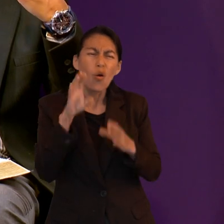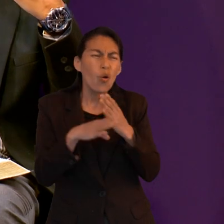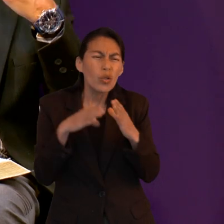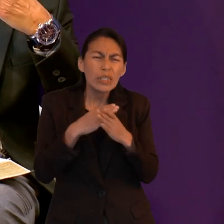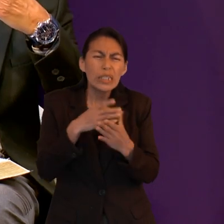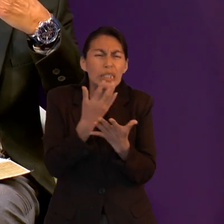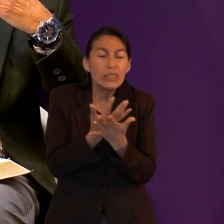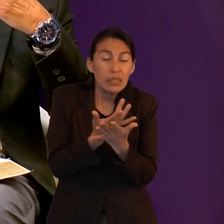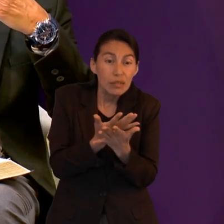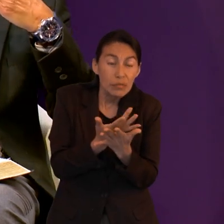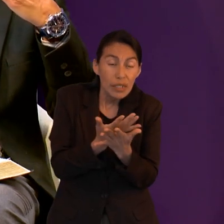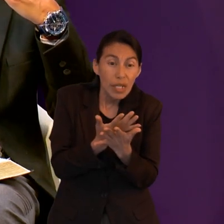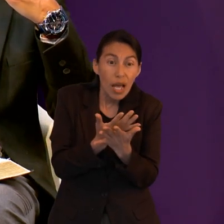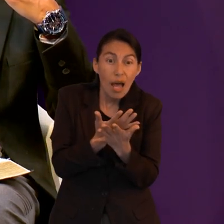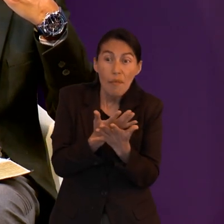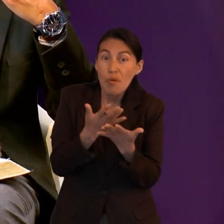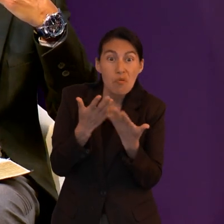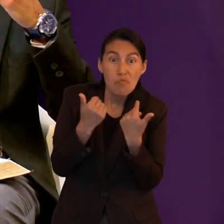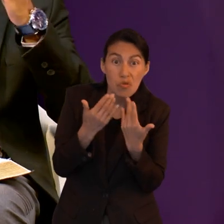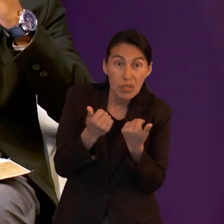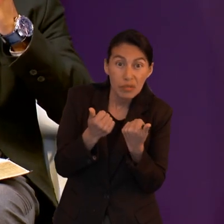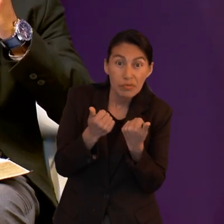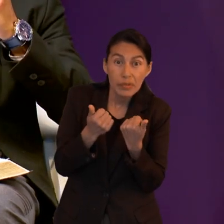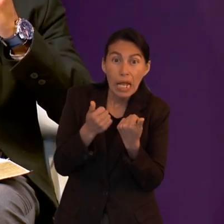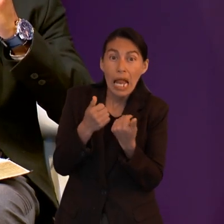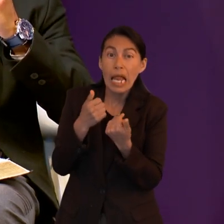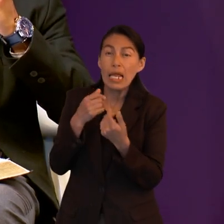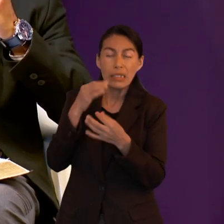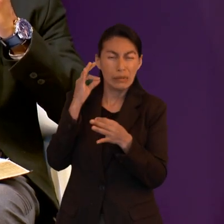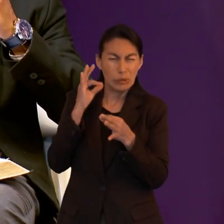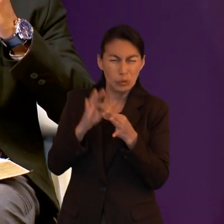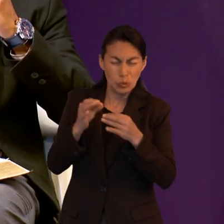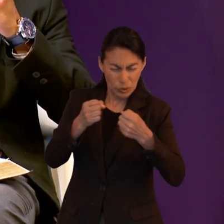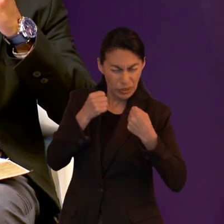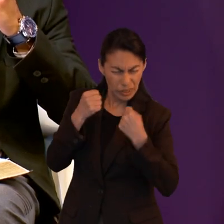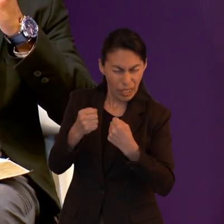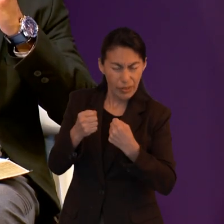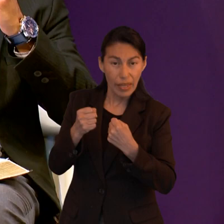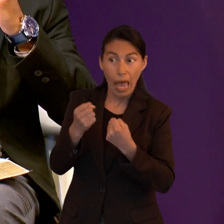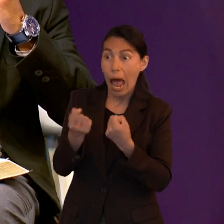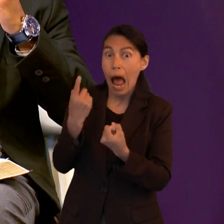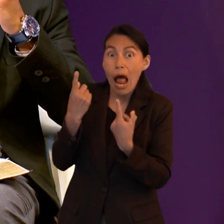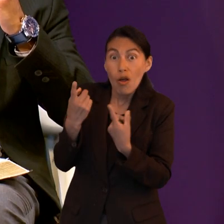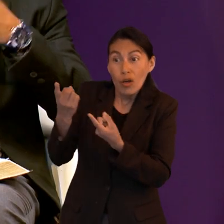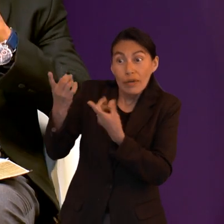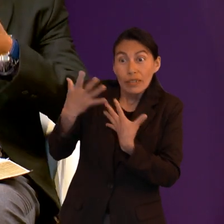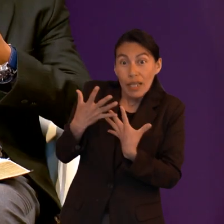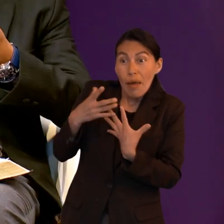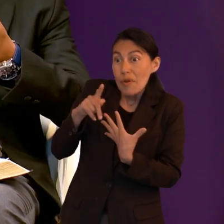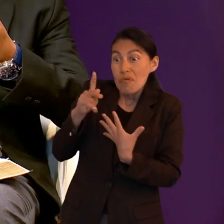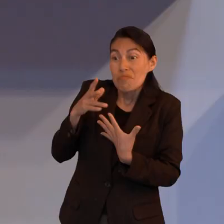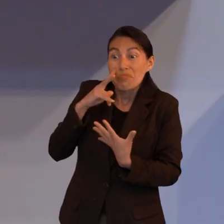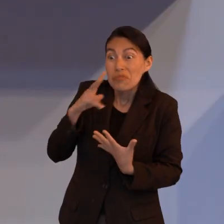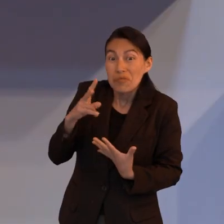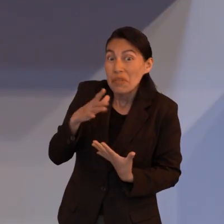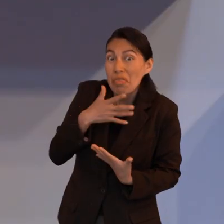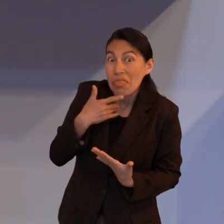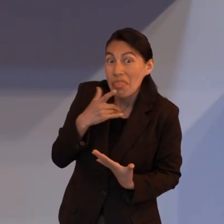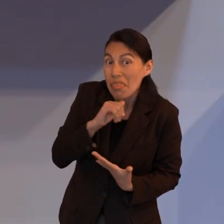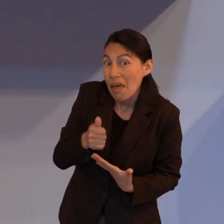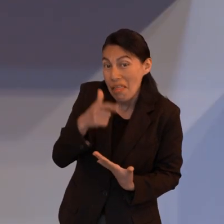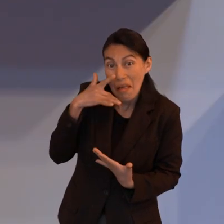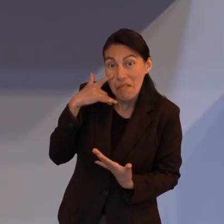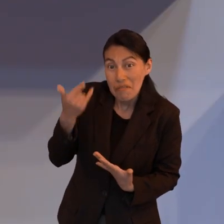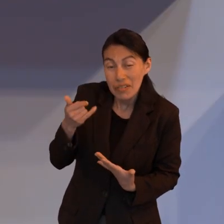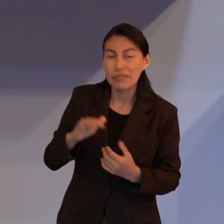la certeza de lo que no se ve. Y aquí se aplica muy apropiadamente ya que en el caso que mencionas, el caso de Abraham, cuando Dios